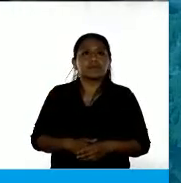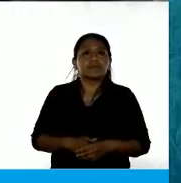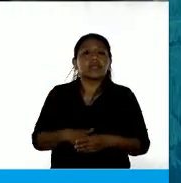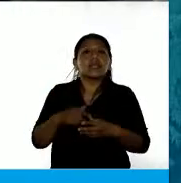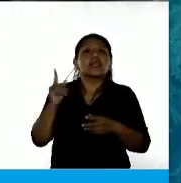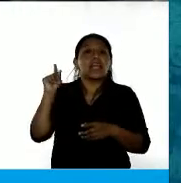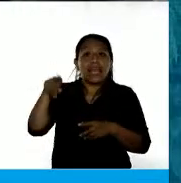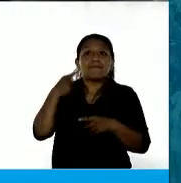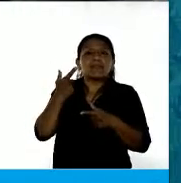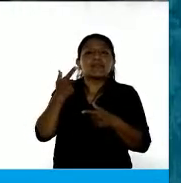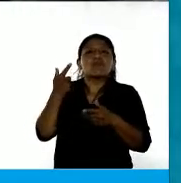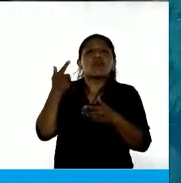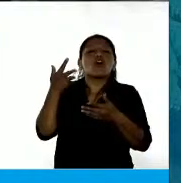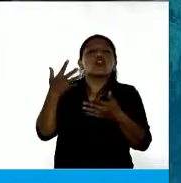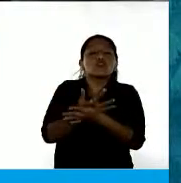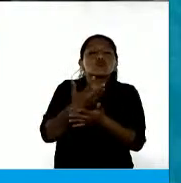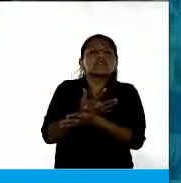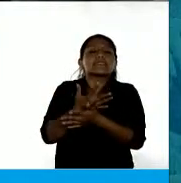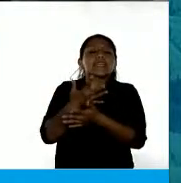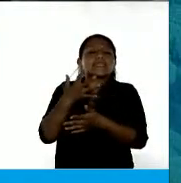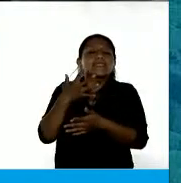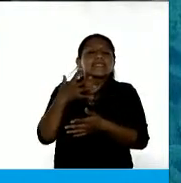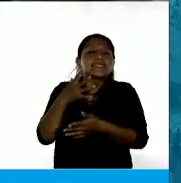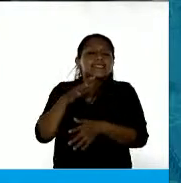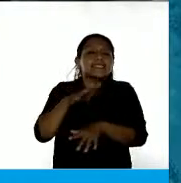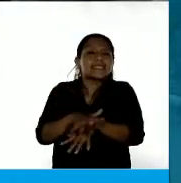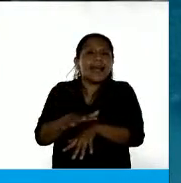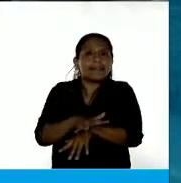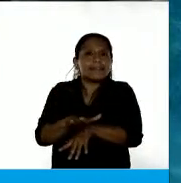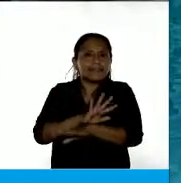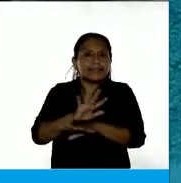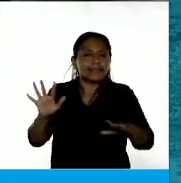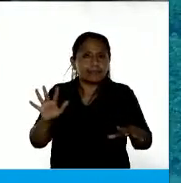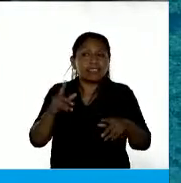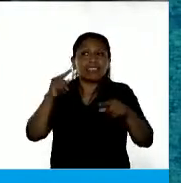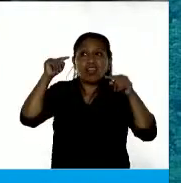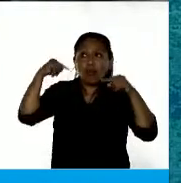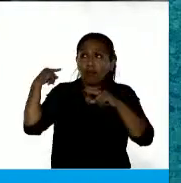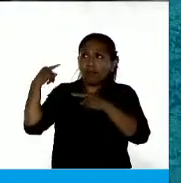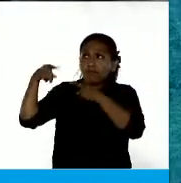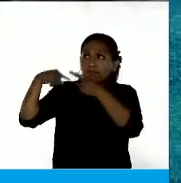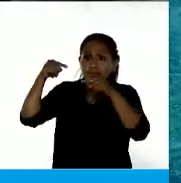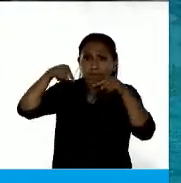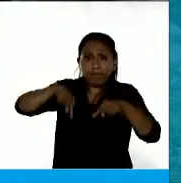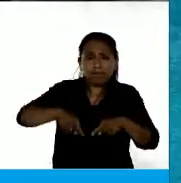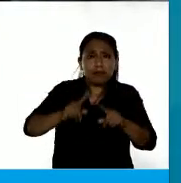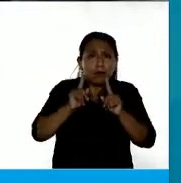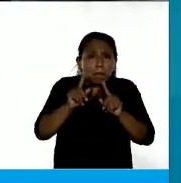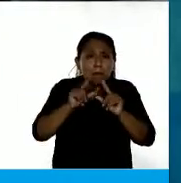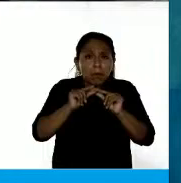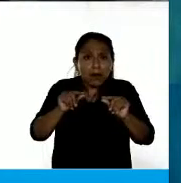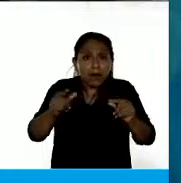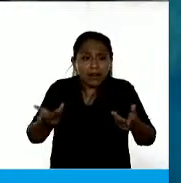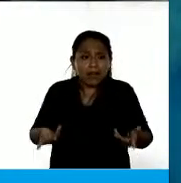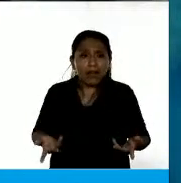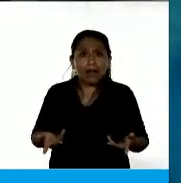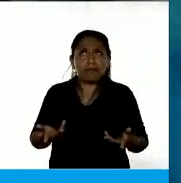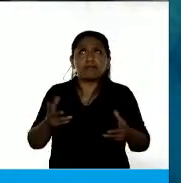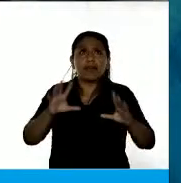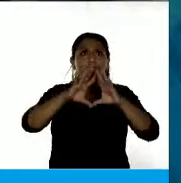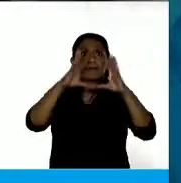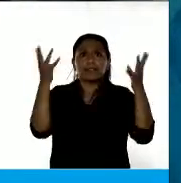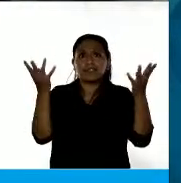origen es lucha y sangre. Y parece mentira que al día de hoy sigamos con los mismos reclamos, ¿no? A nivel internacional.